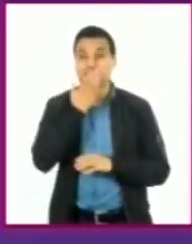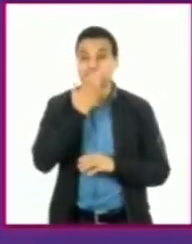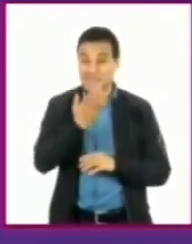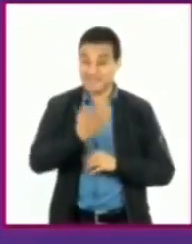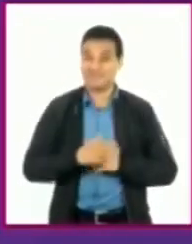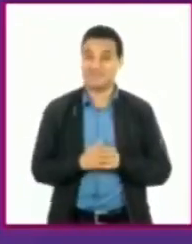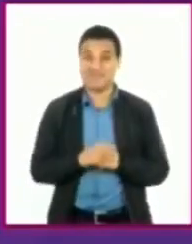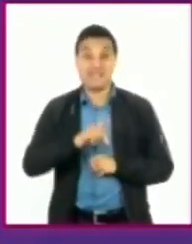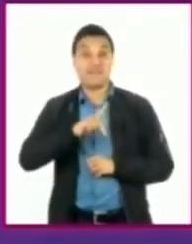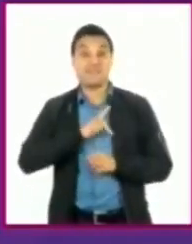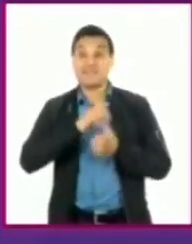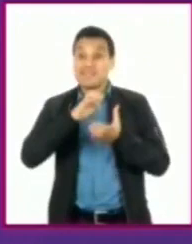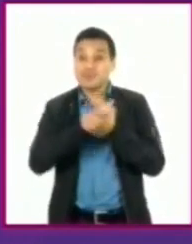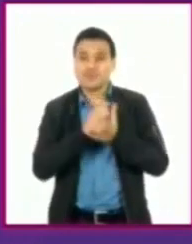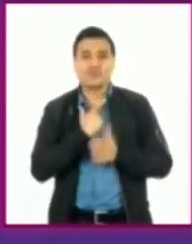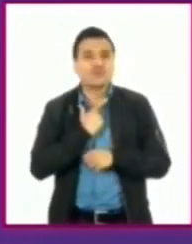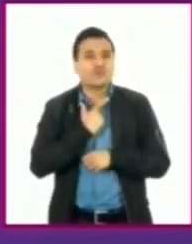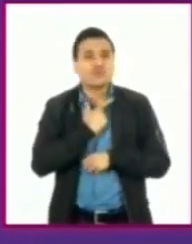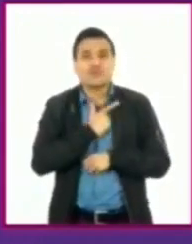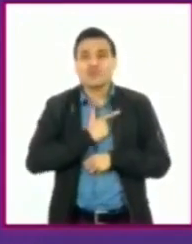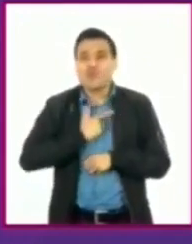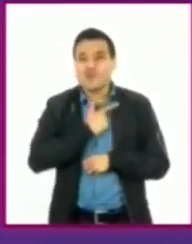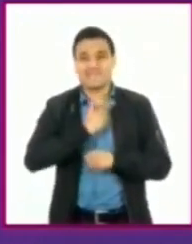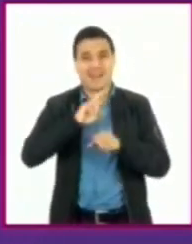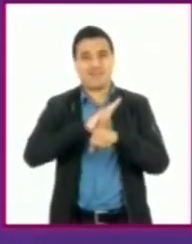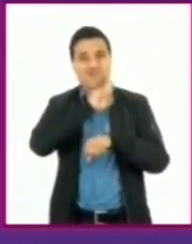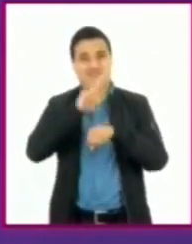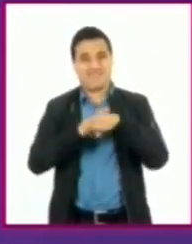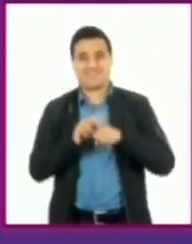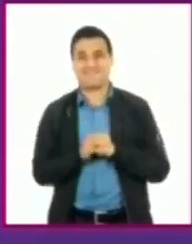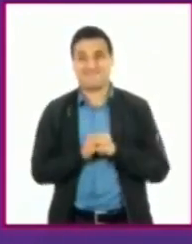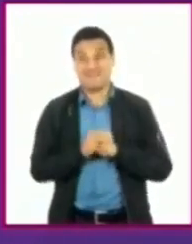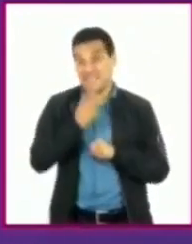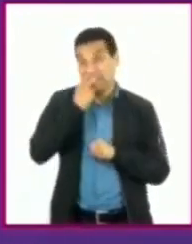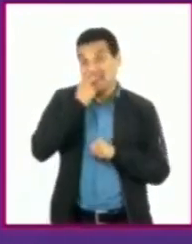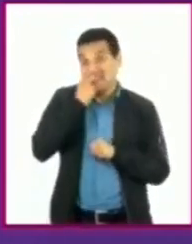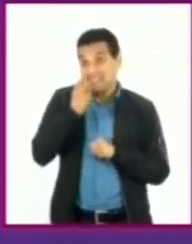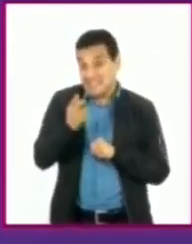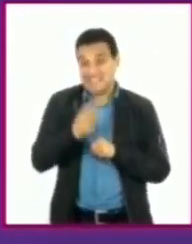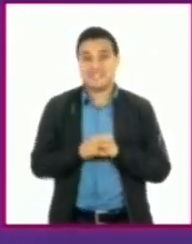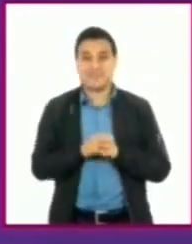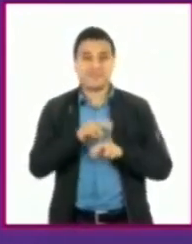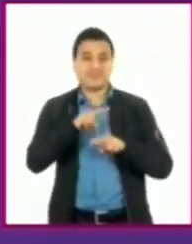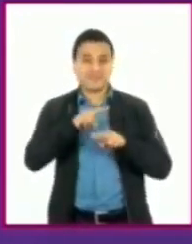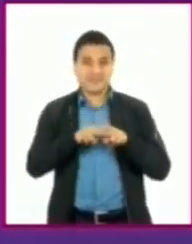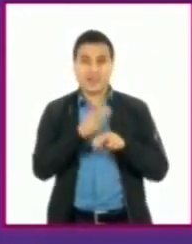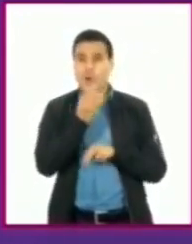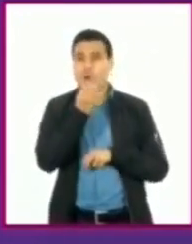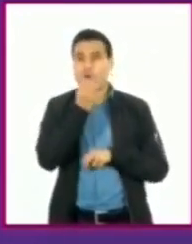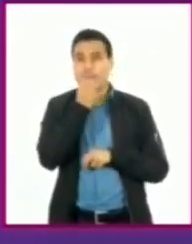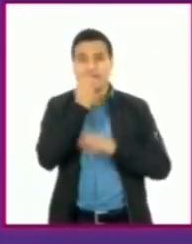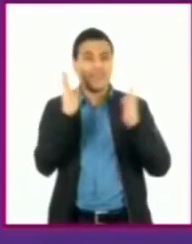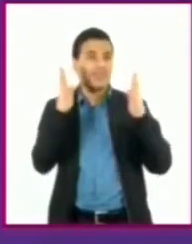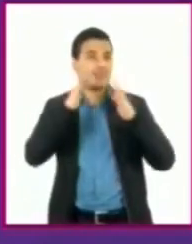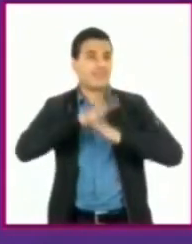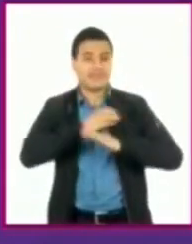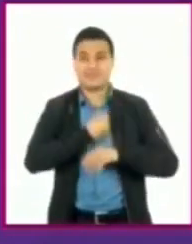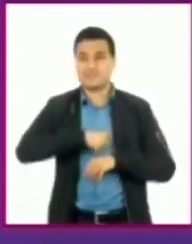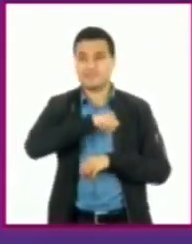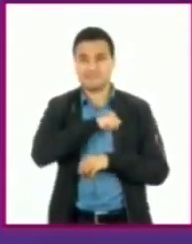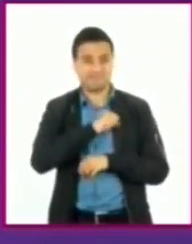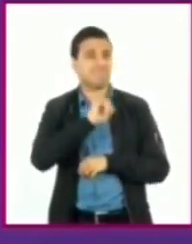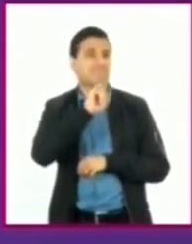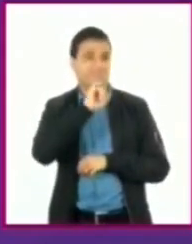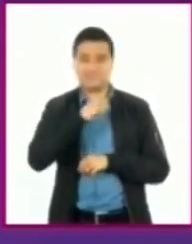Mi esposo ama la naturaleza y dice que disfrutar de un ambiente agradable durante la comida es muy saludable. Y yo estoy de acuerdo.